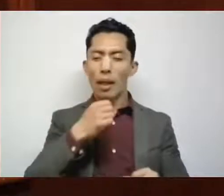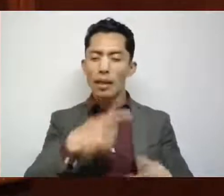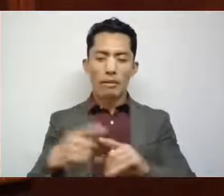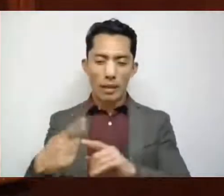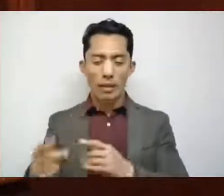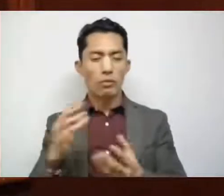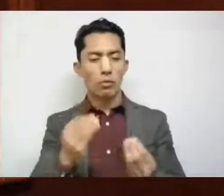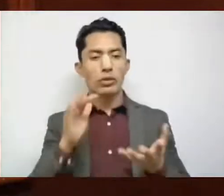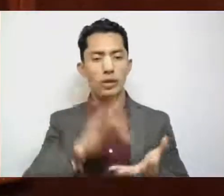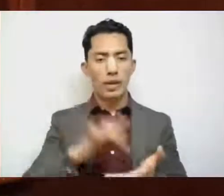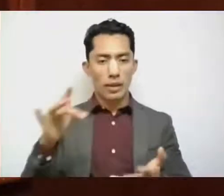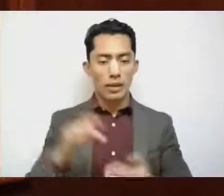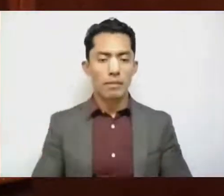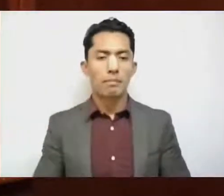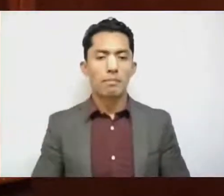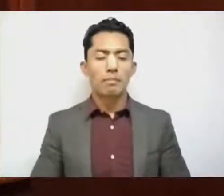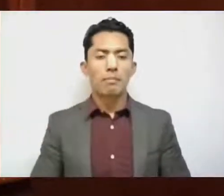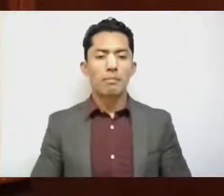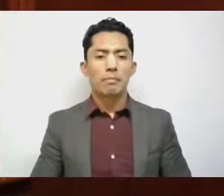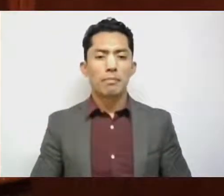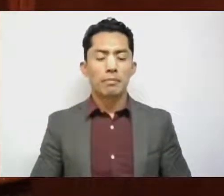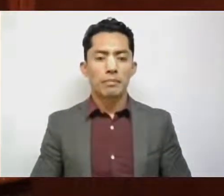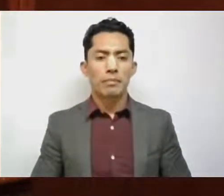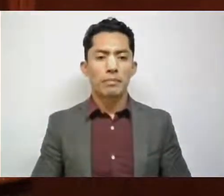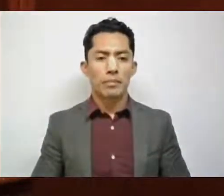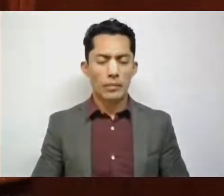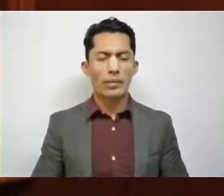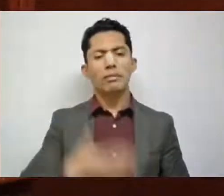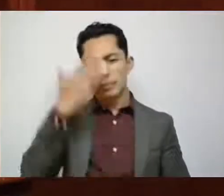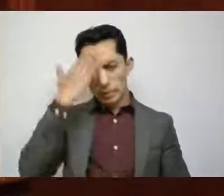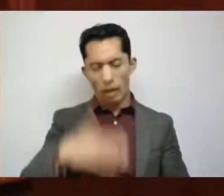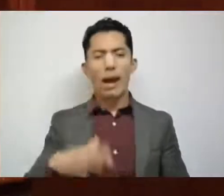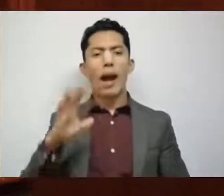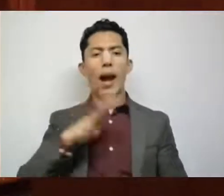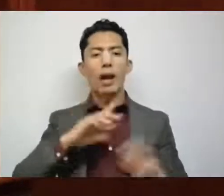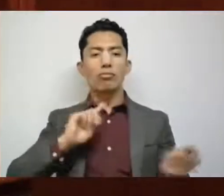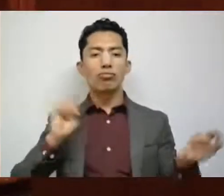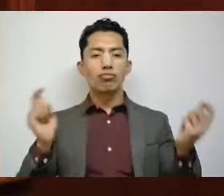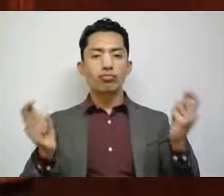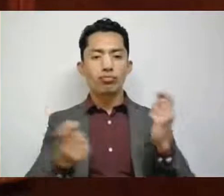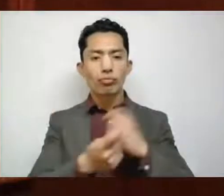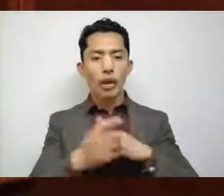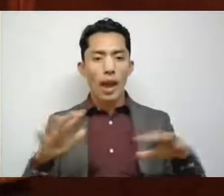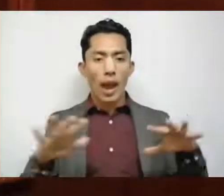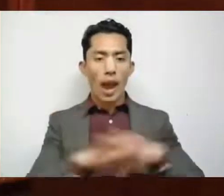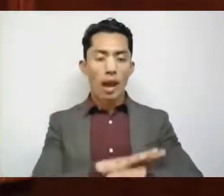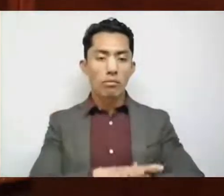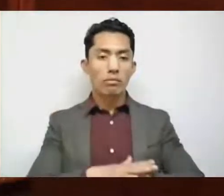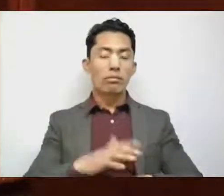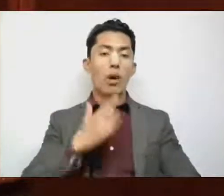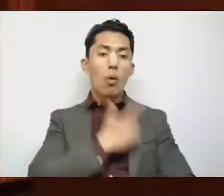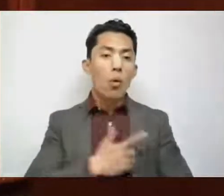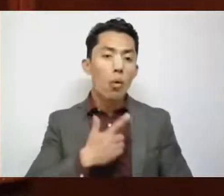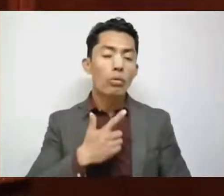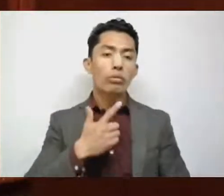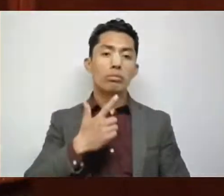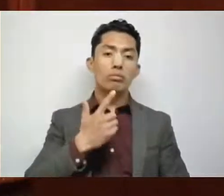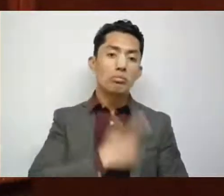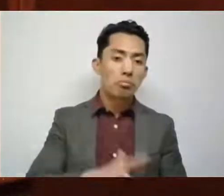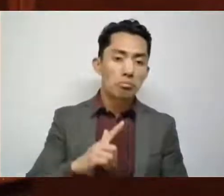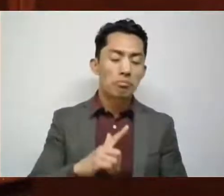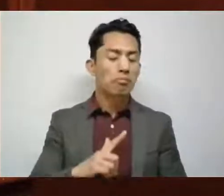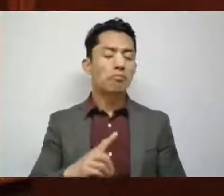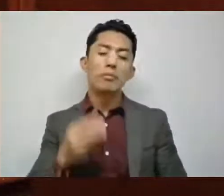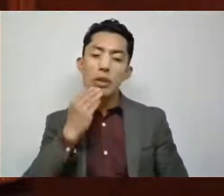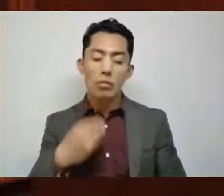Sabemos que estamos haciendo una transformación, a quien le guste o no le guste, hoy en México